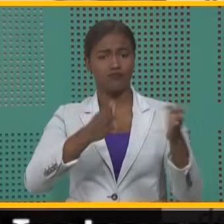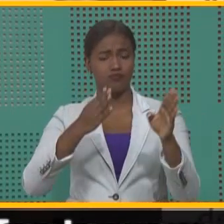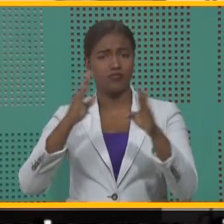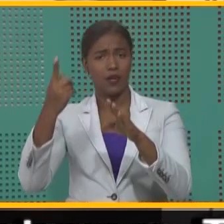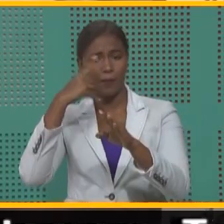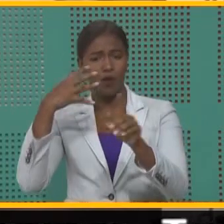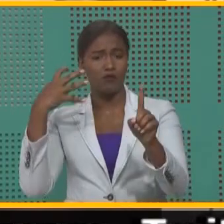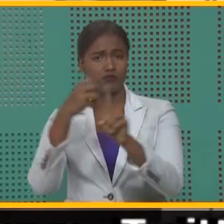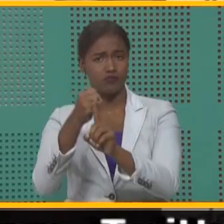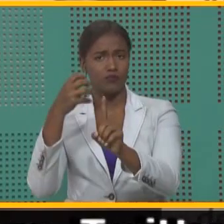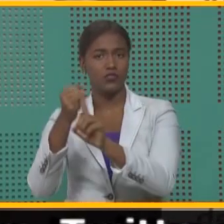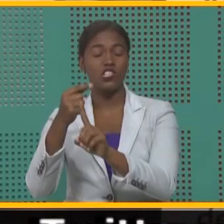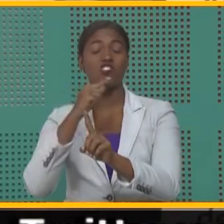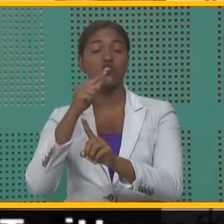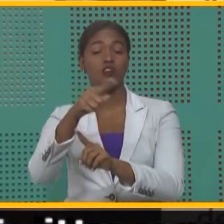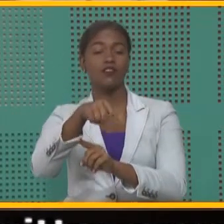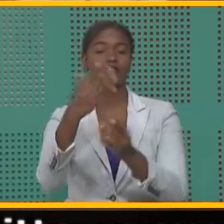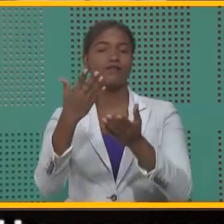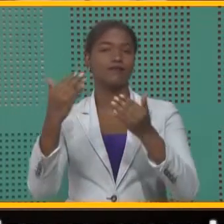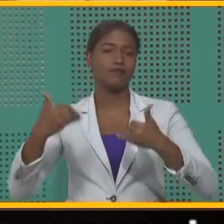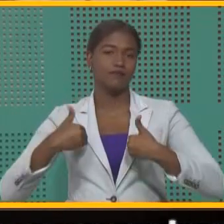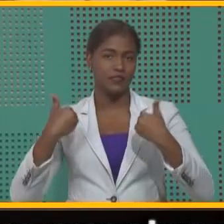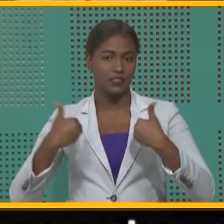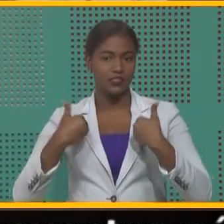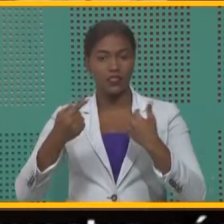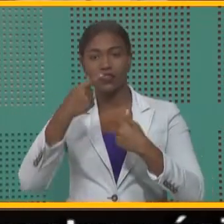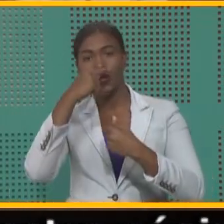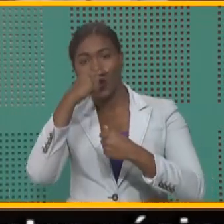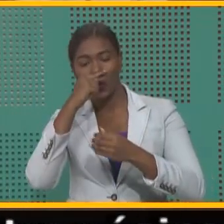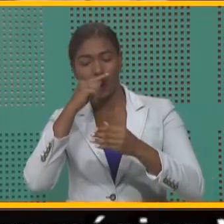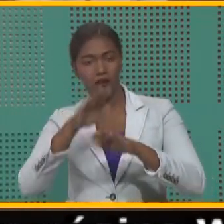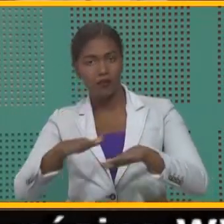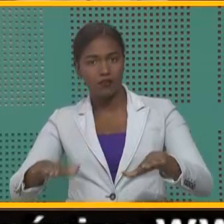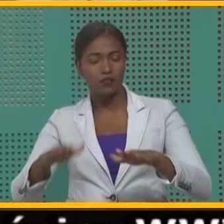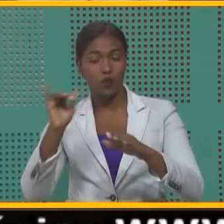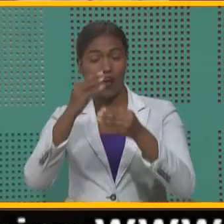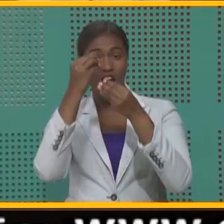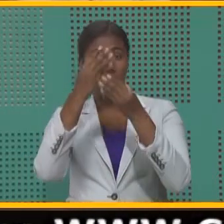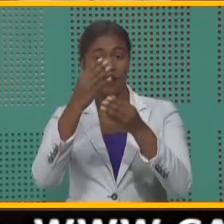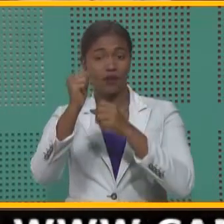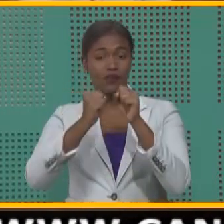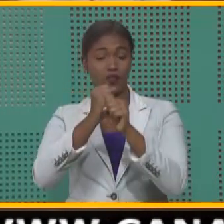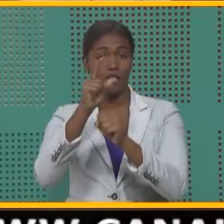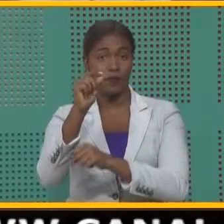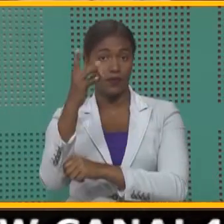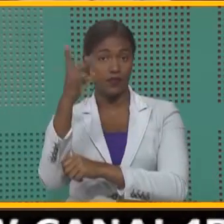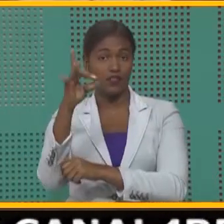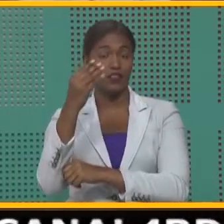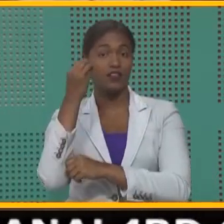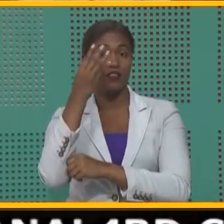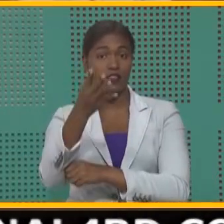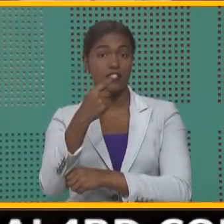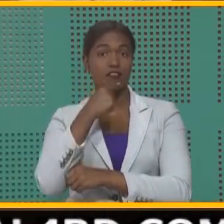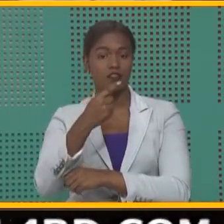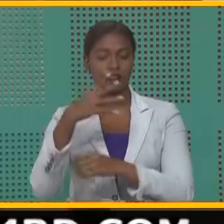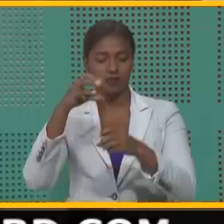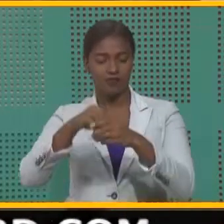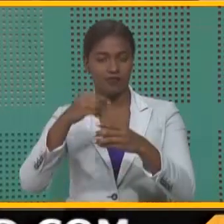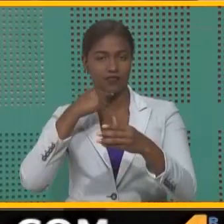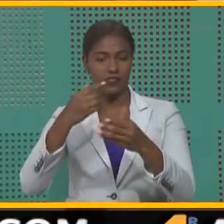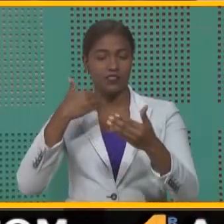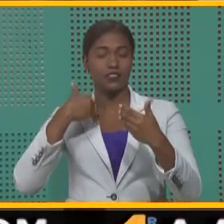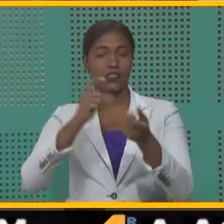accidentes de tránsito son los jóvenes, los niños. El informe de 2018 señala que la siniestralidad vial se ha